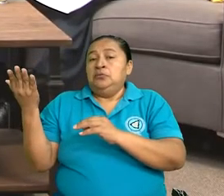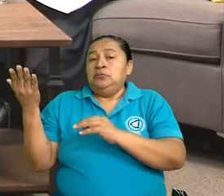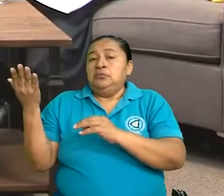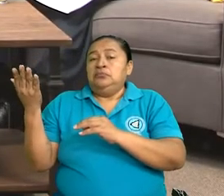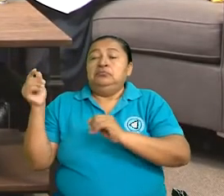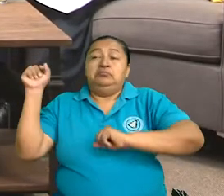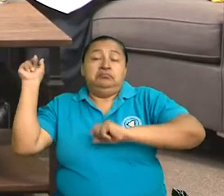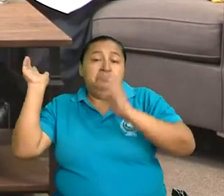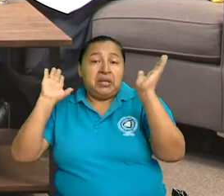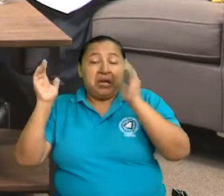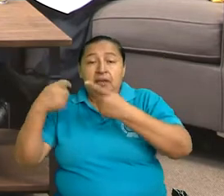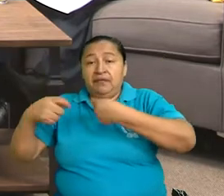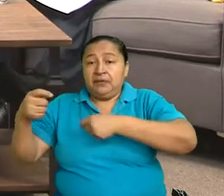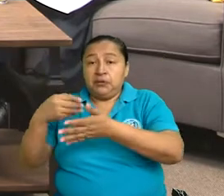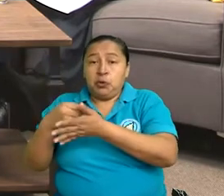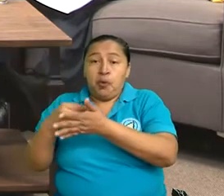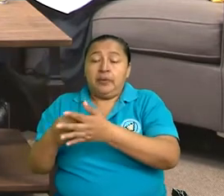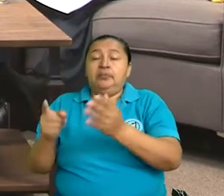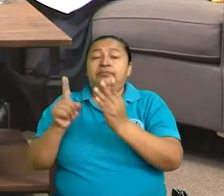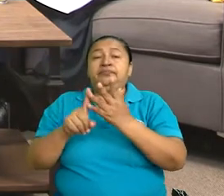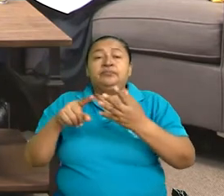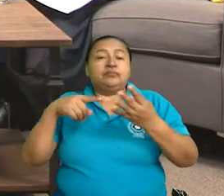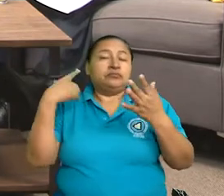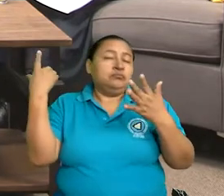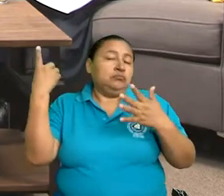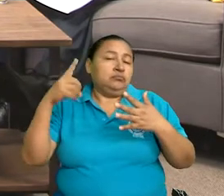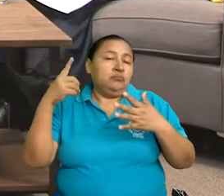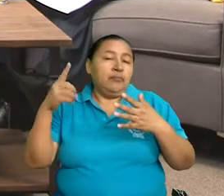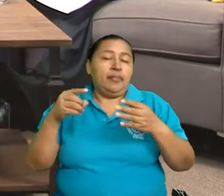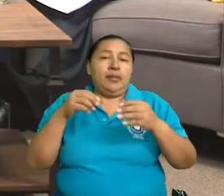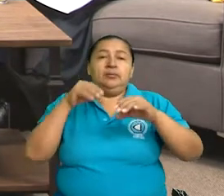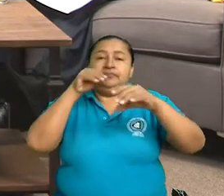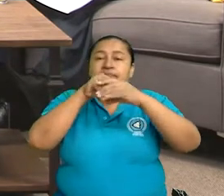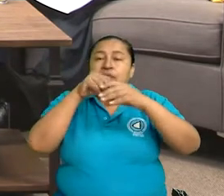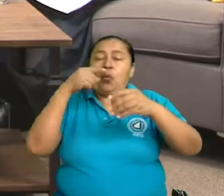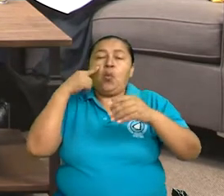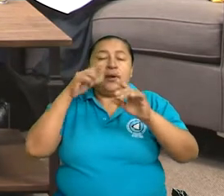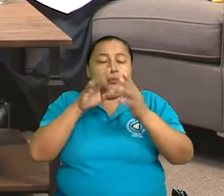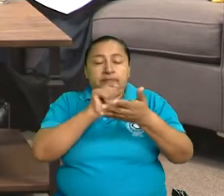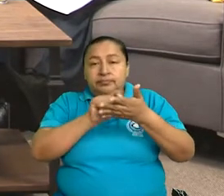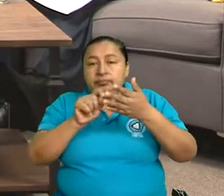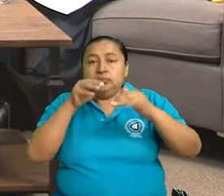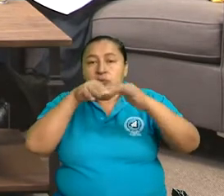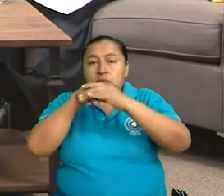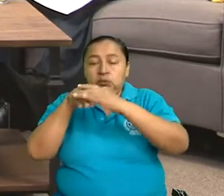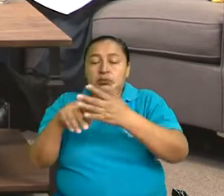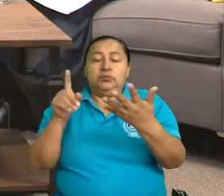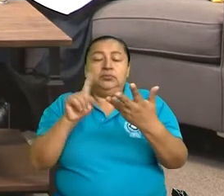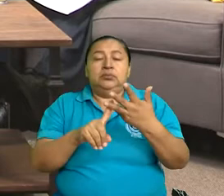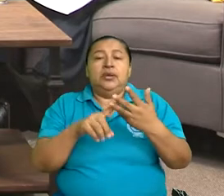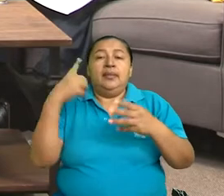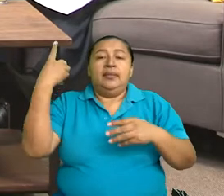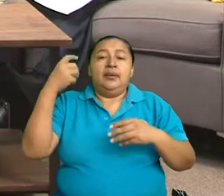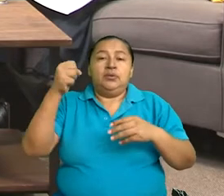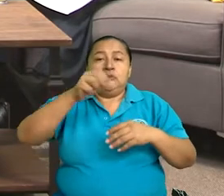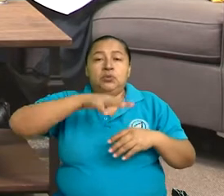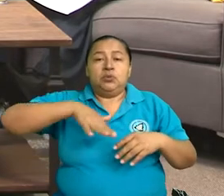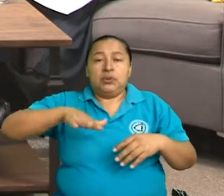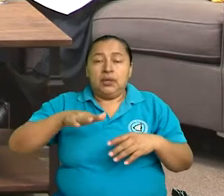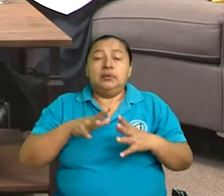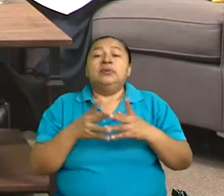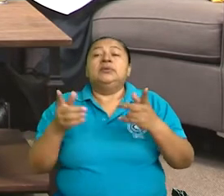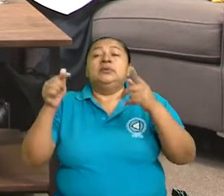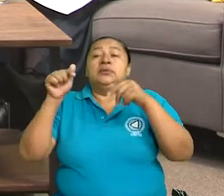mercantil, derecho registral, derecho social y en este